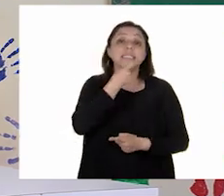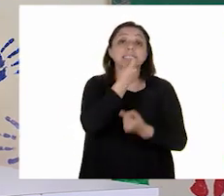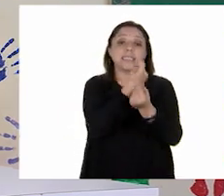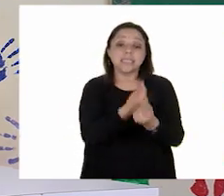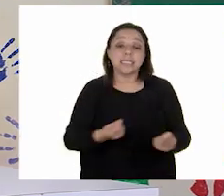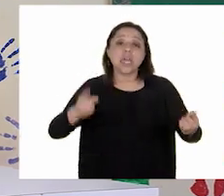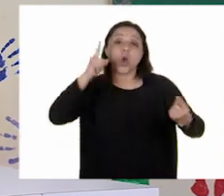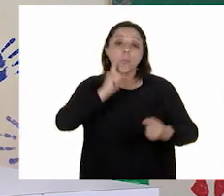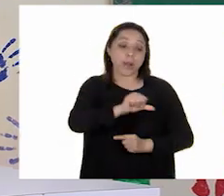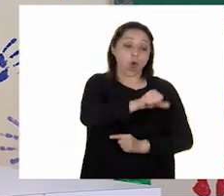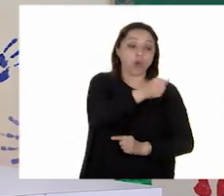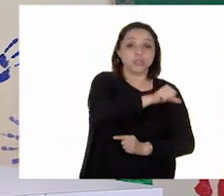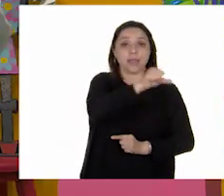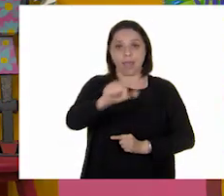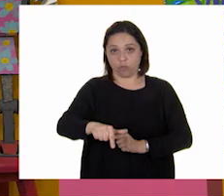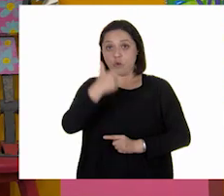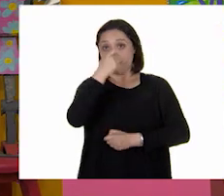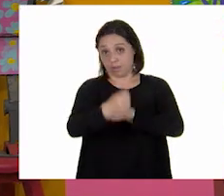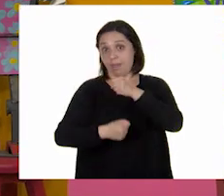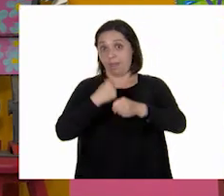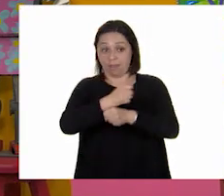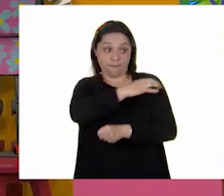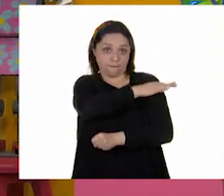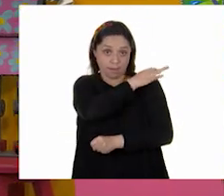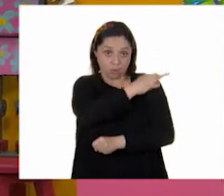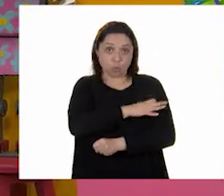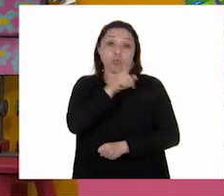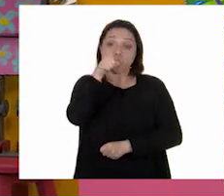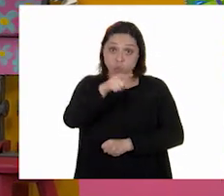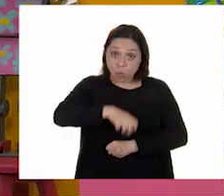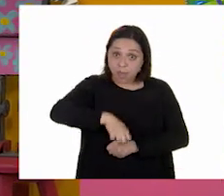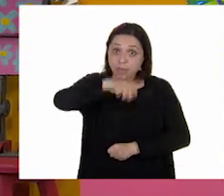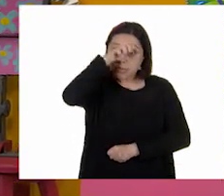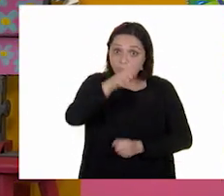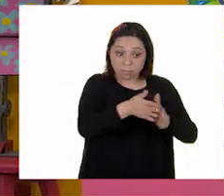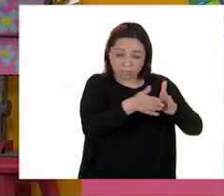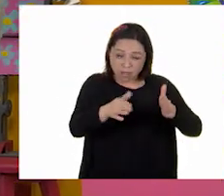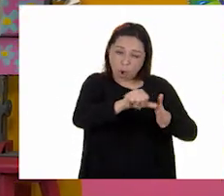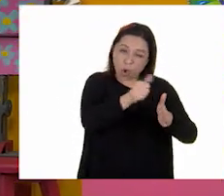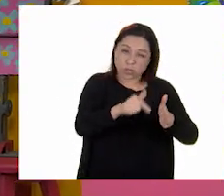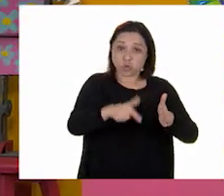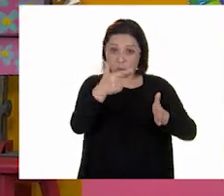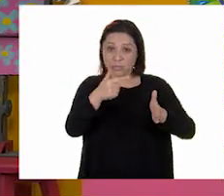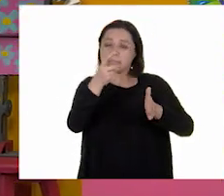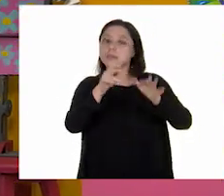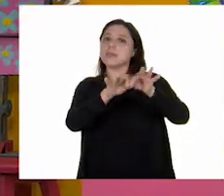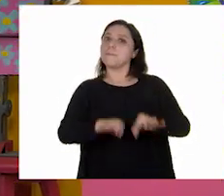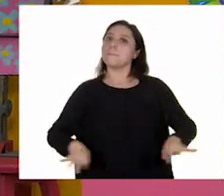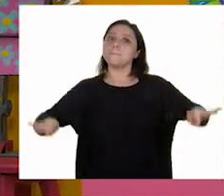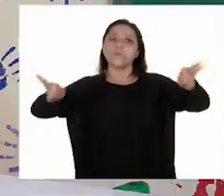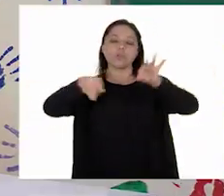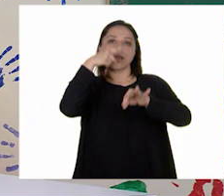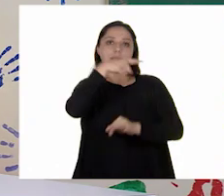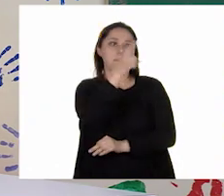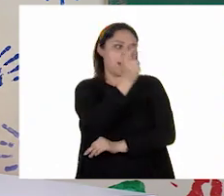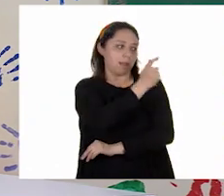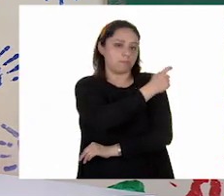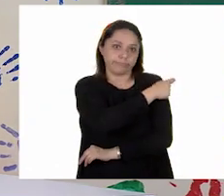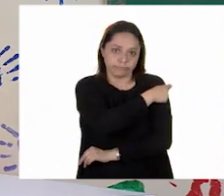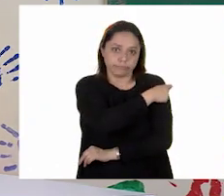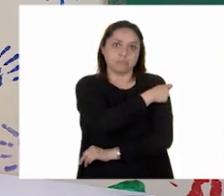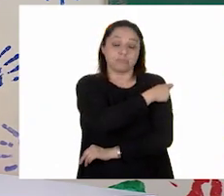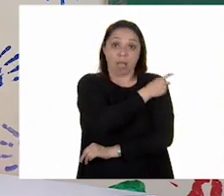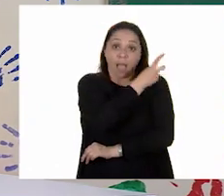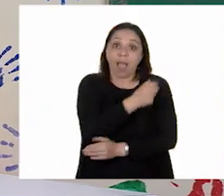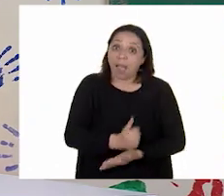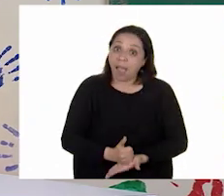esta vacuna. Así es, y si tú estás en esas edades, es importantísimo que te apliquen esta vacuna. Las vacunas salvan